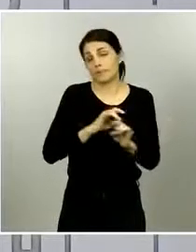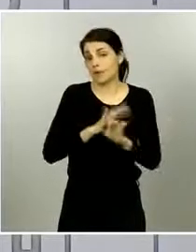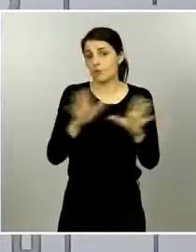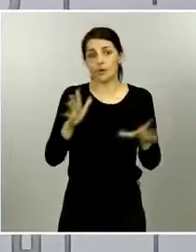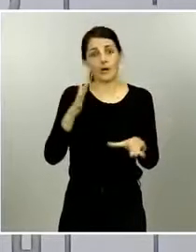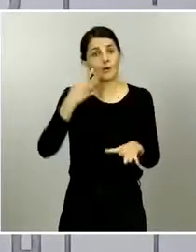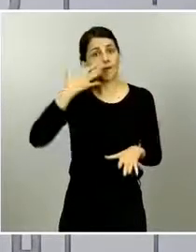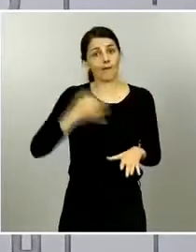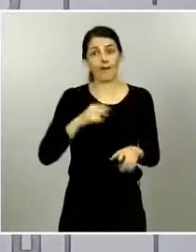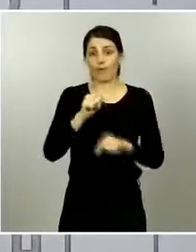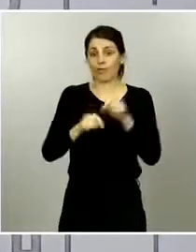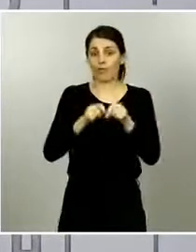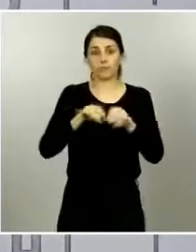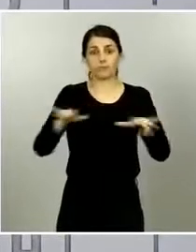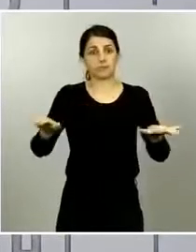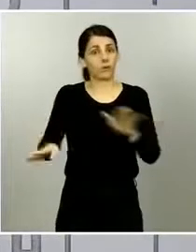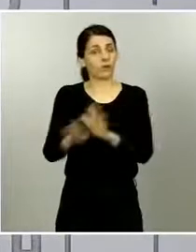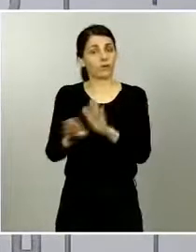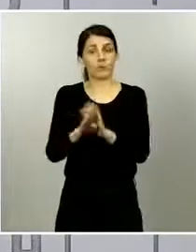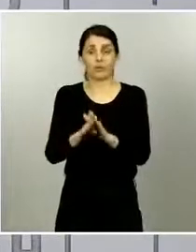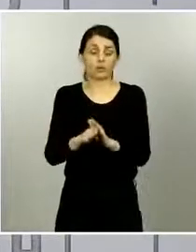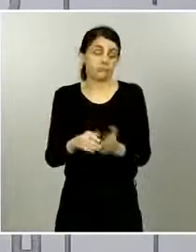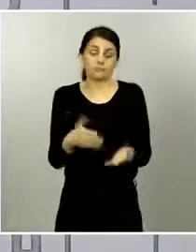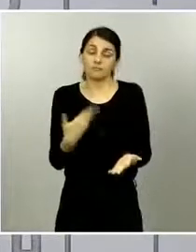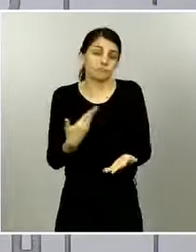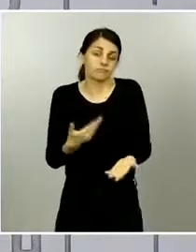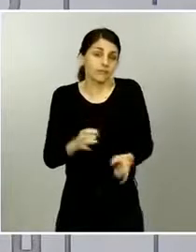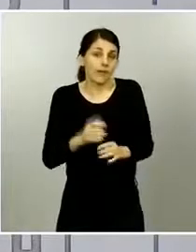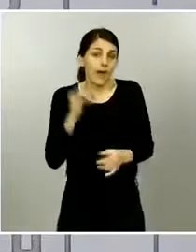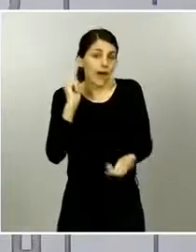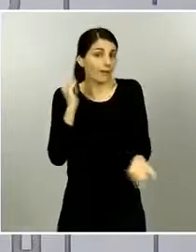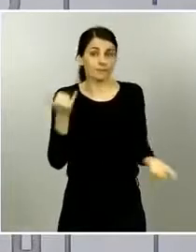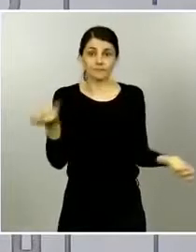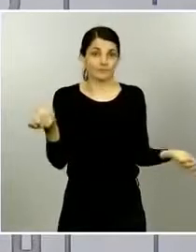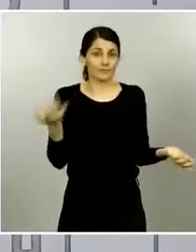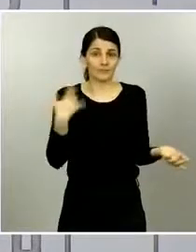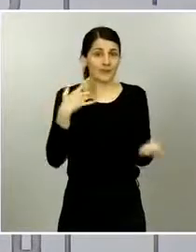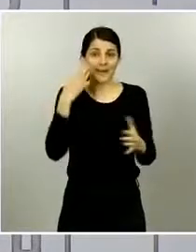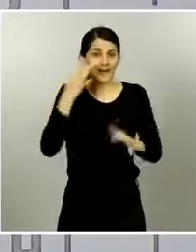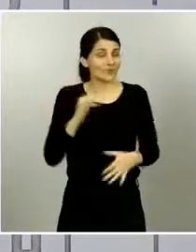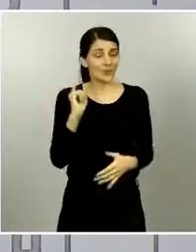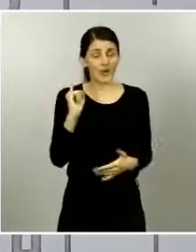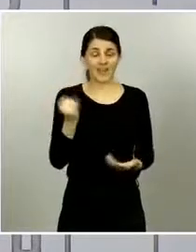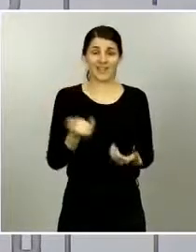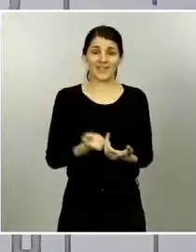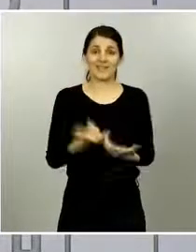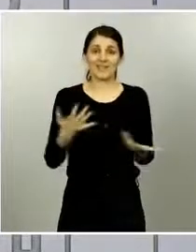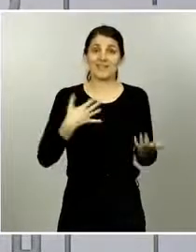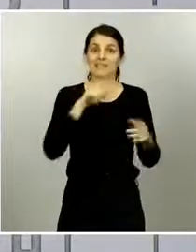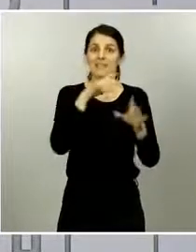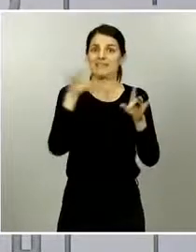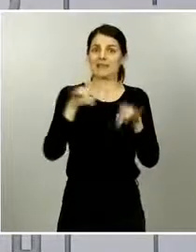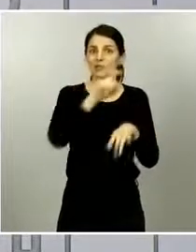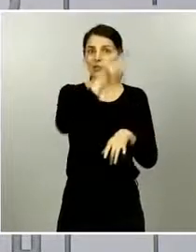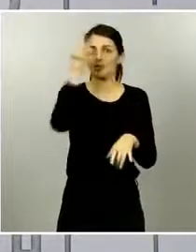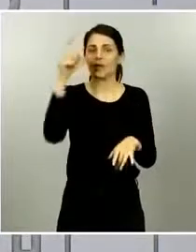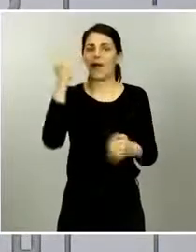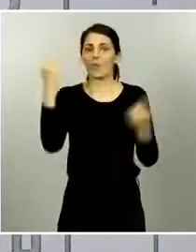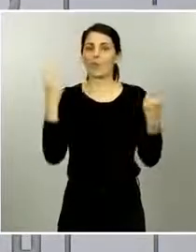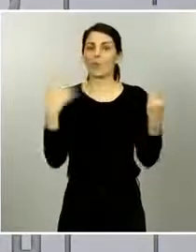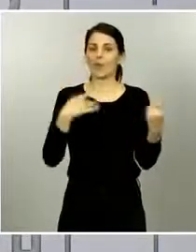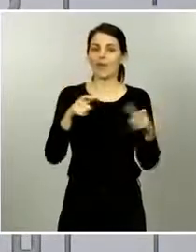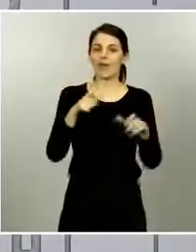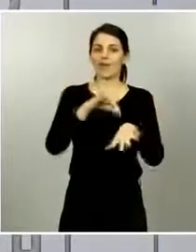conseguido acabar con el virus pero lo cierto es que el riesgo de rebrote existe y el riesgo de que ese rebrote en algunos puntos de